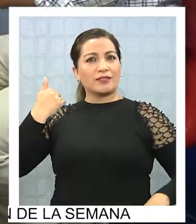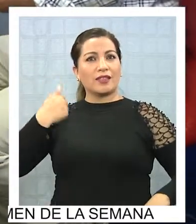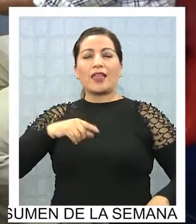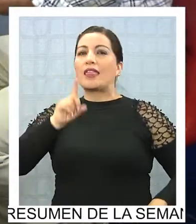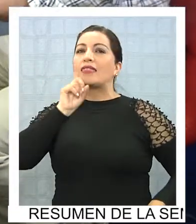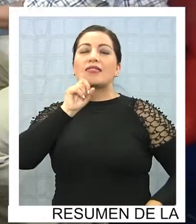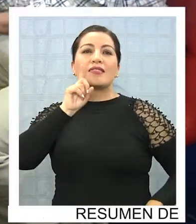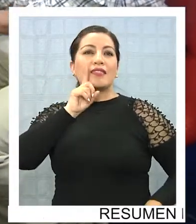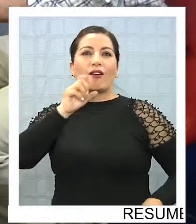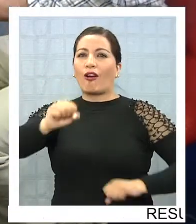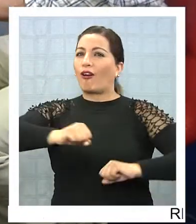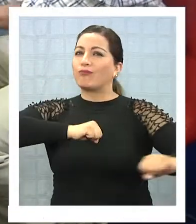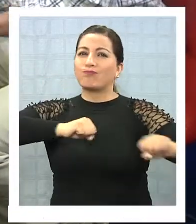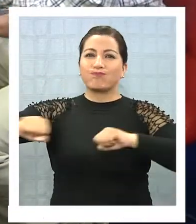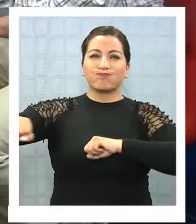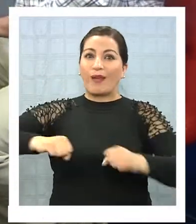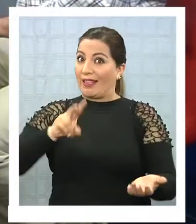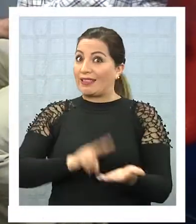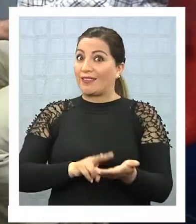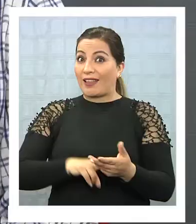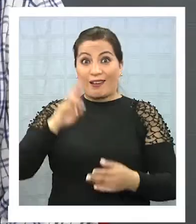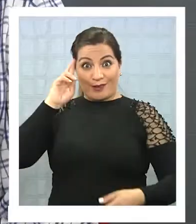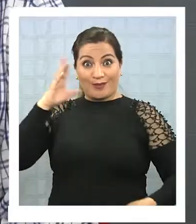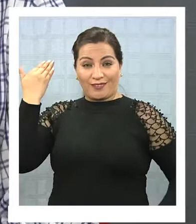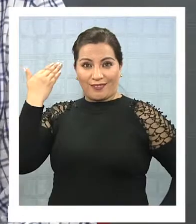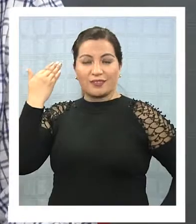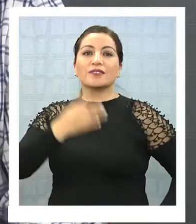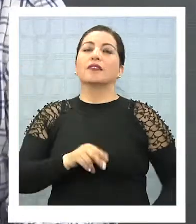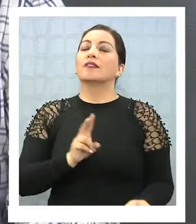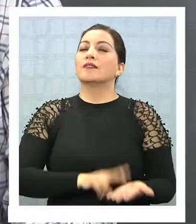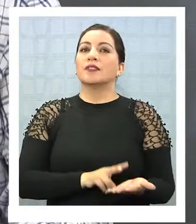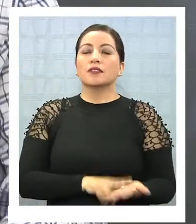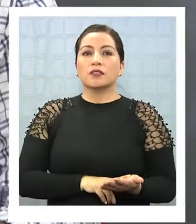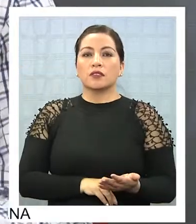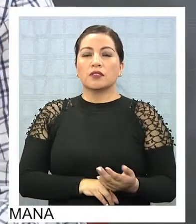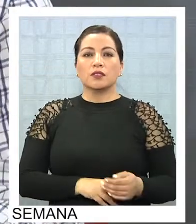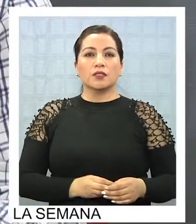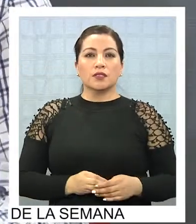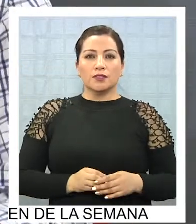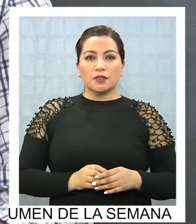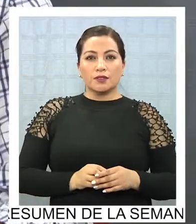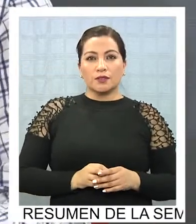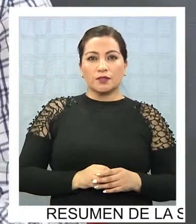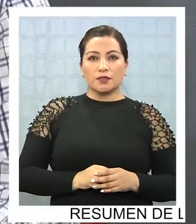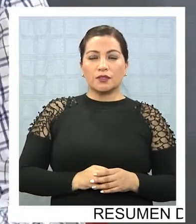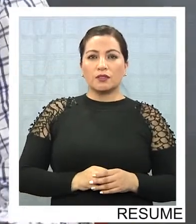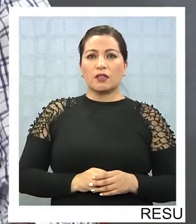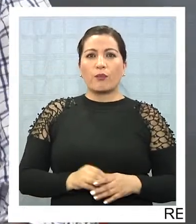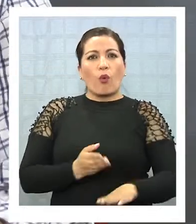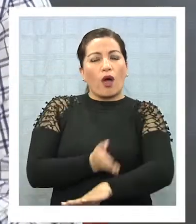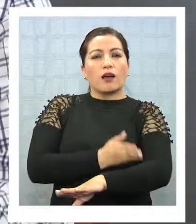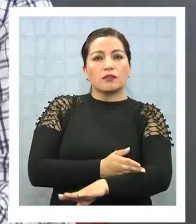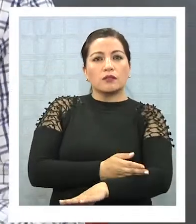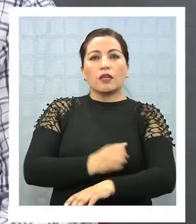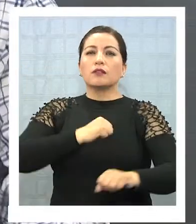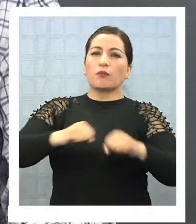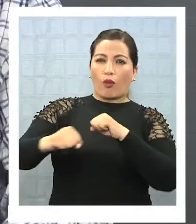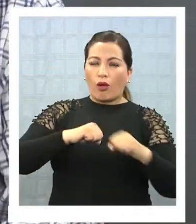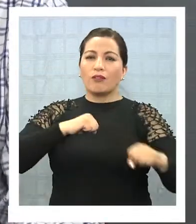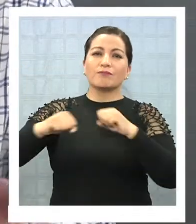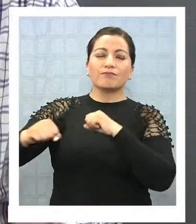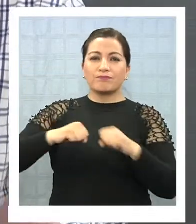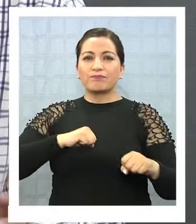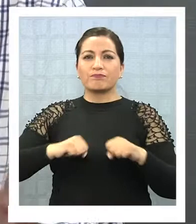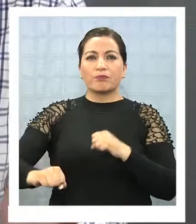fue obviamente el de verdad, porque efectivamente hubo muchos temblores, un enjambre sísmico